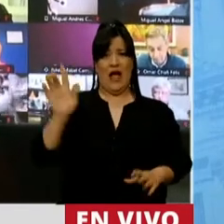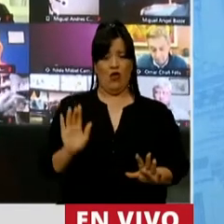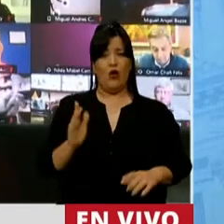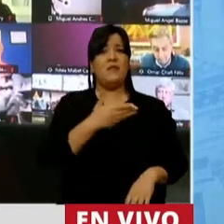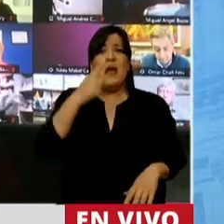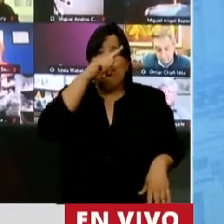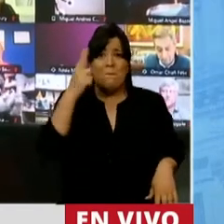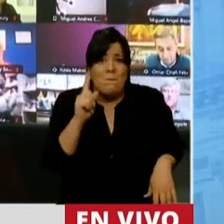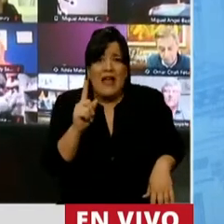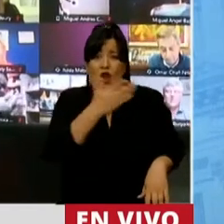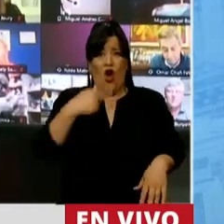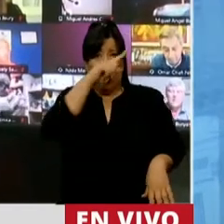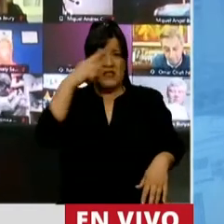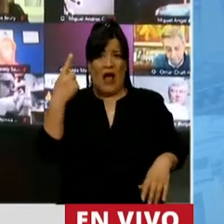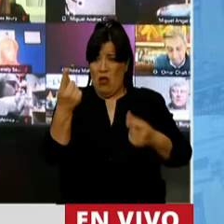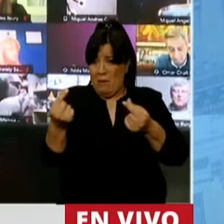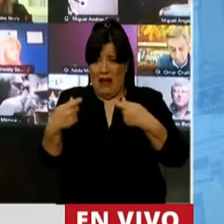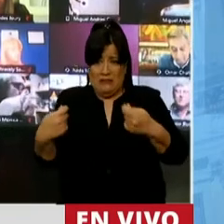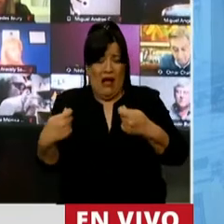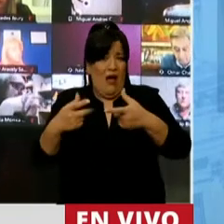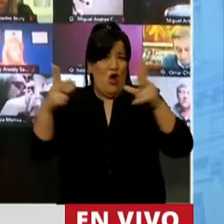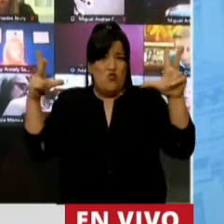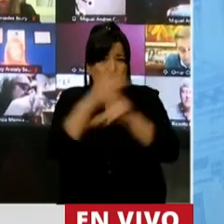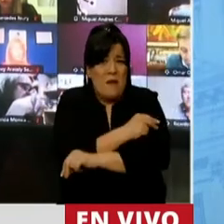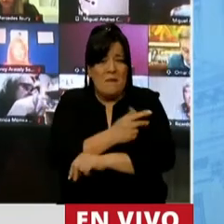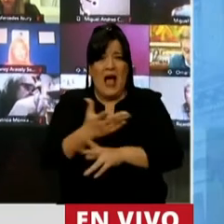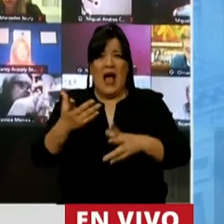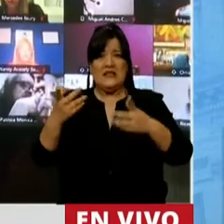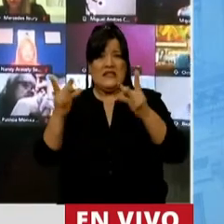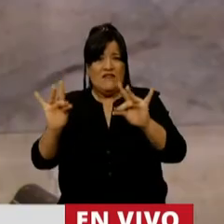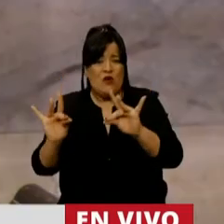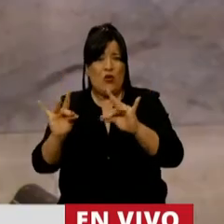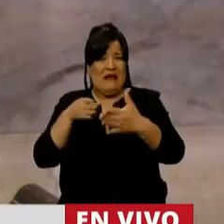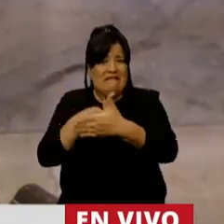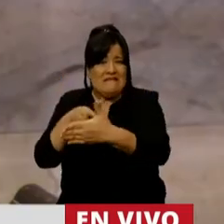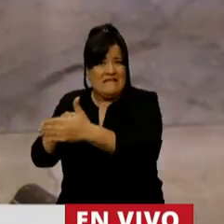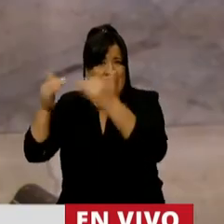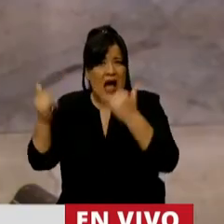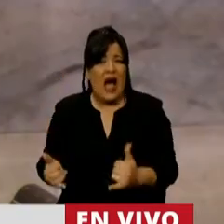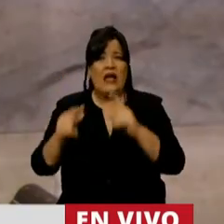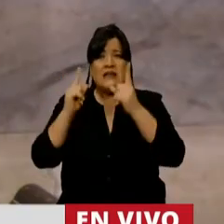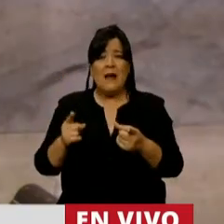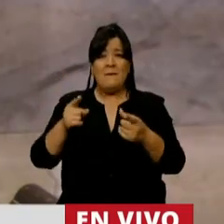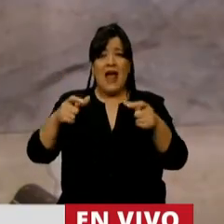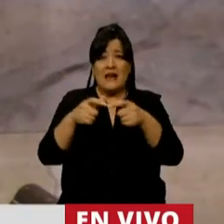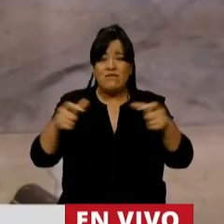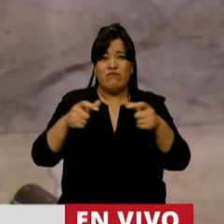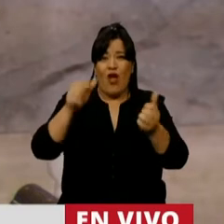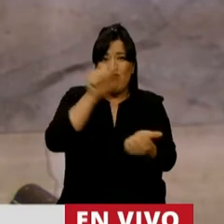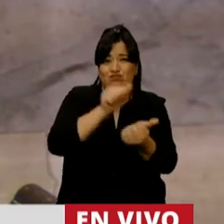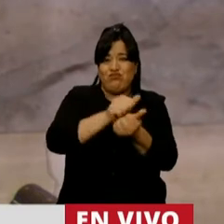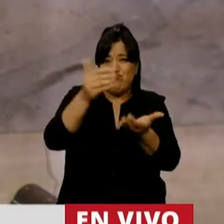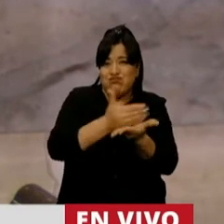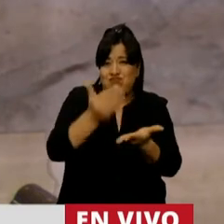que está absolutamente desfinanciado con dificultades y que se ha puesto un límite a la emisión que estaba